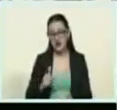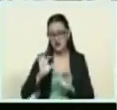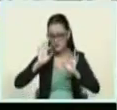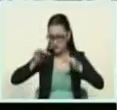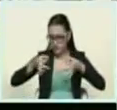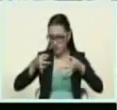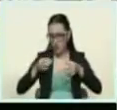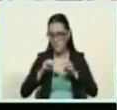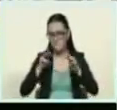método nacional.